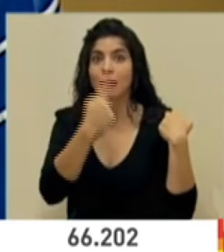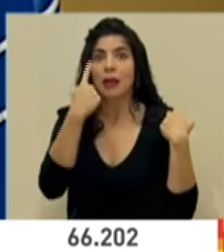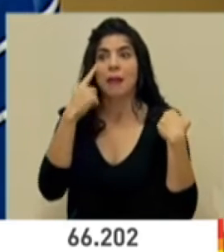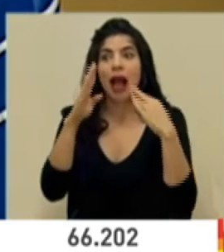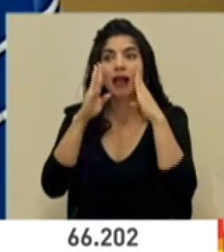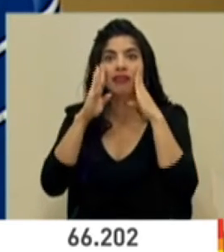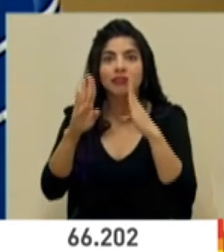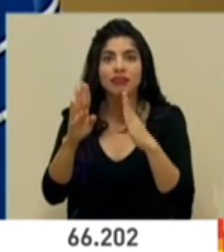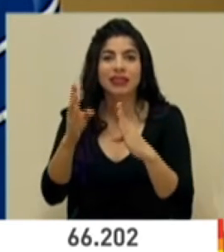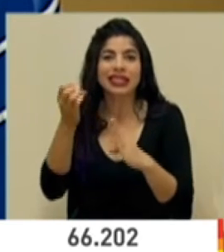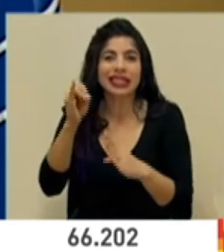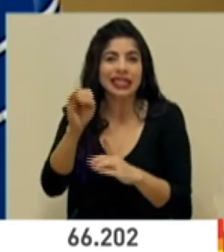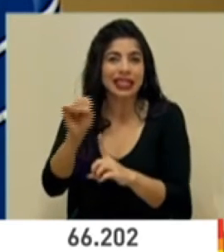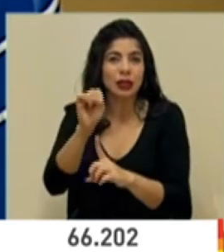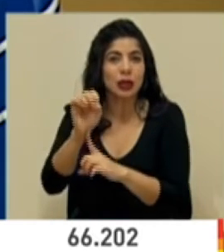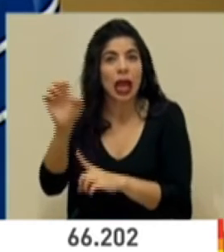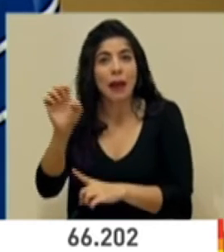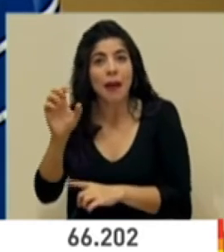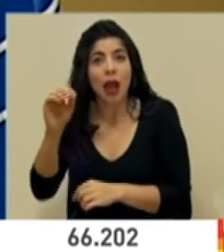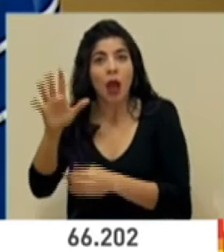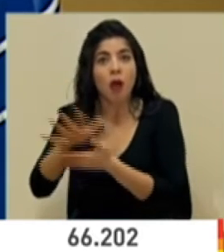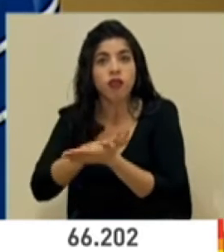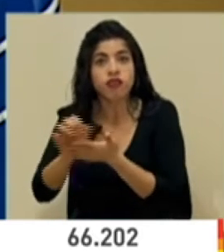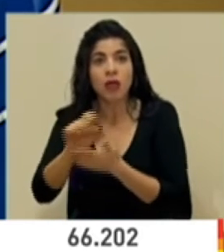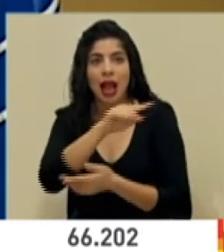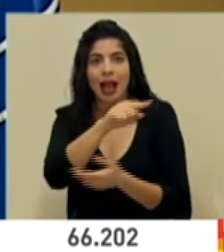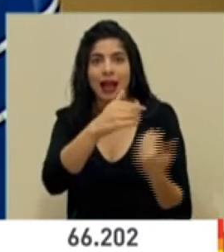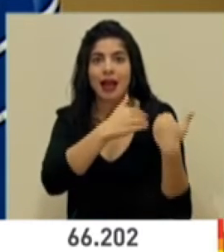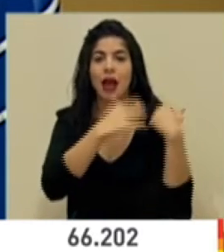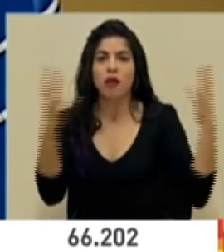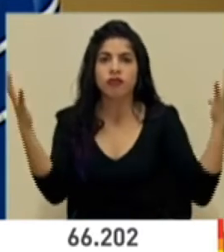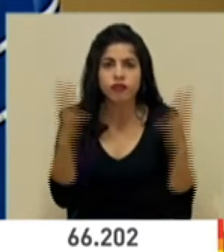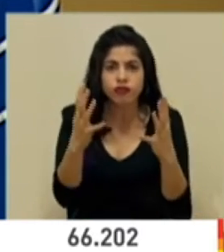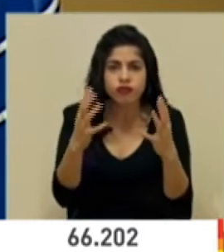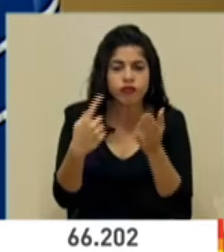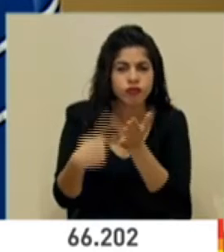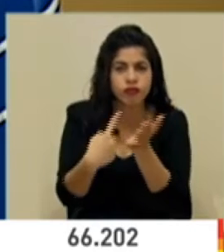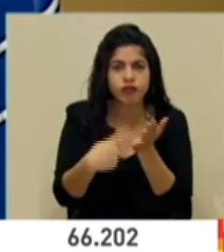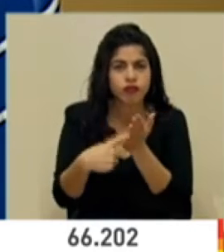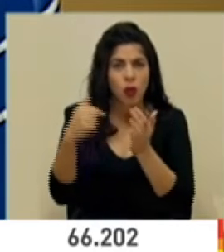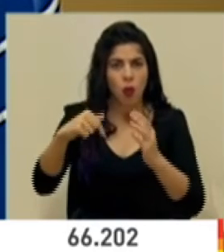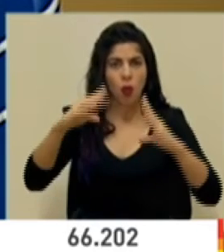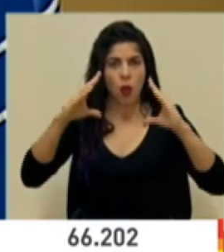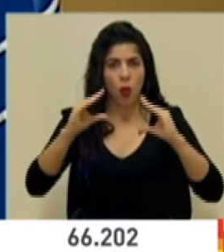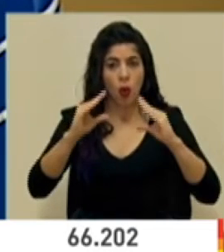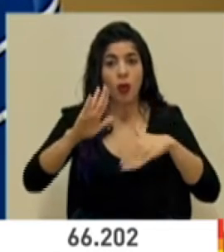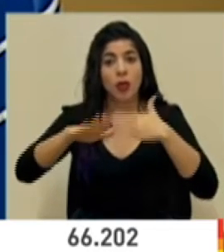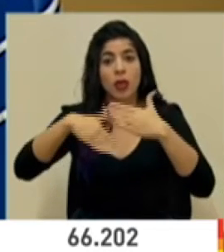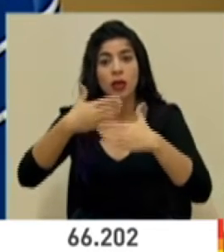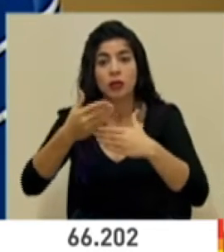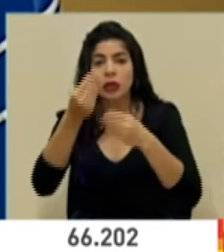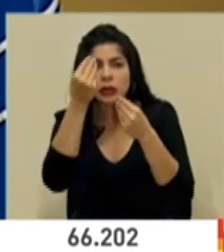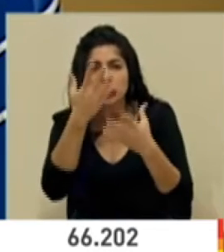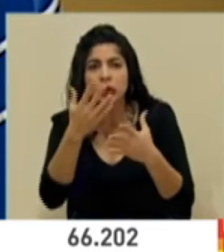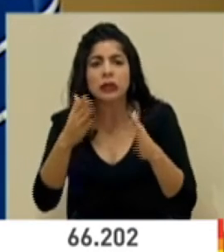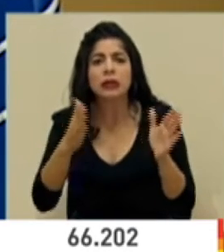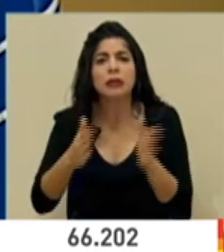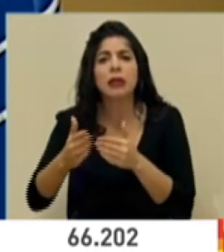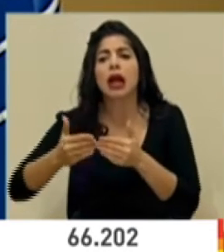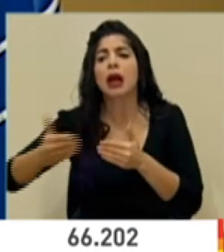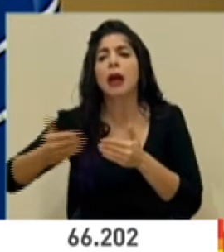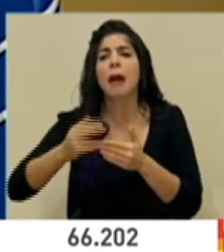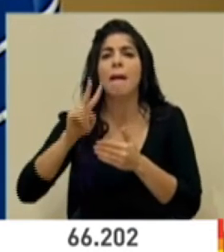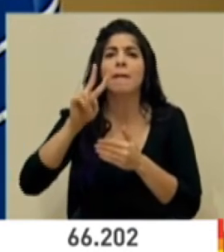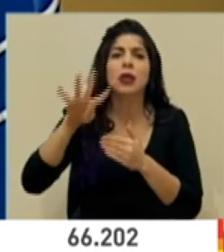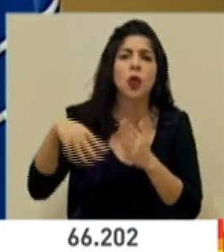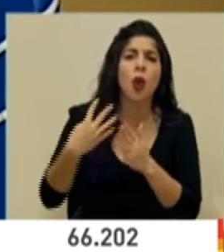ante una situación de emergencia o desastre para poder informarles y establecer las acciones operativas de las próximas 24,